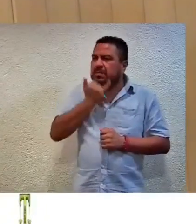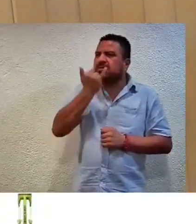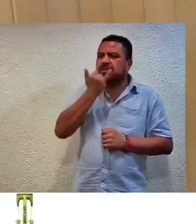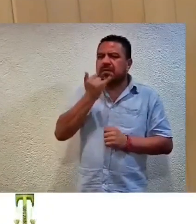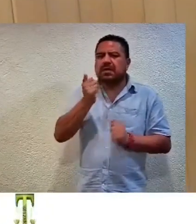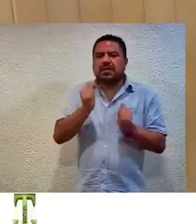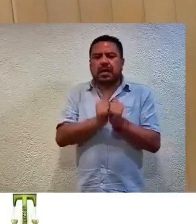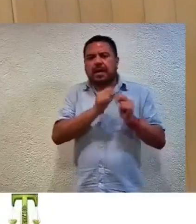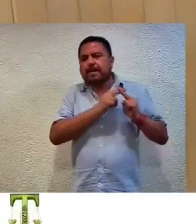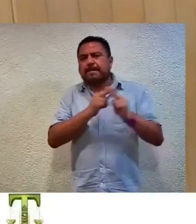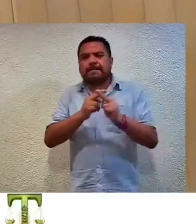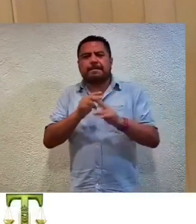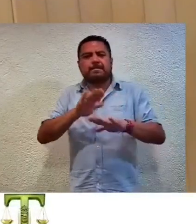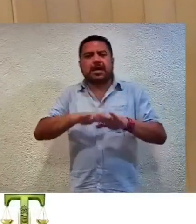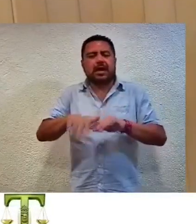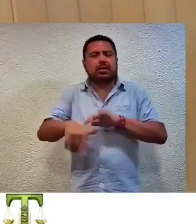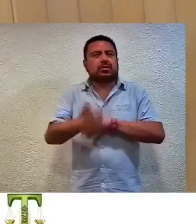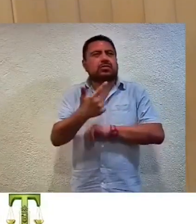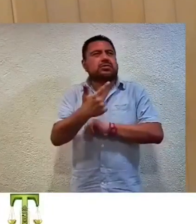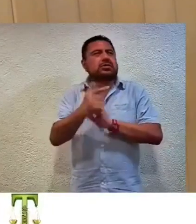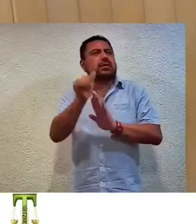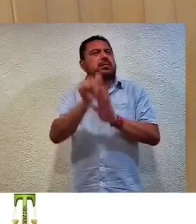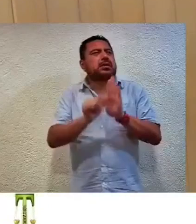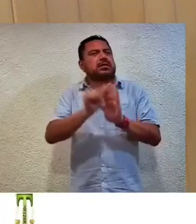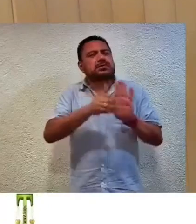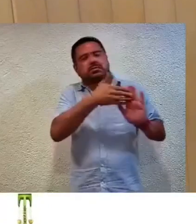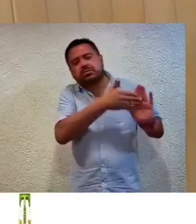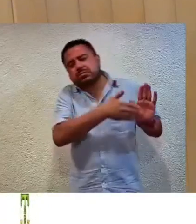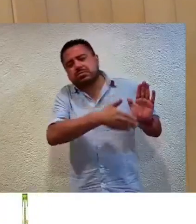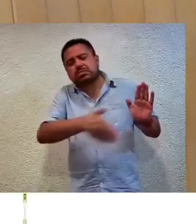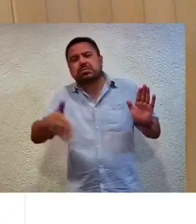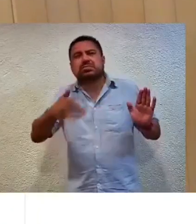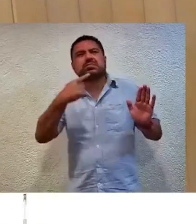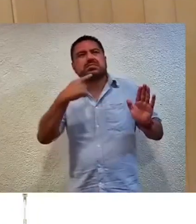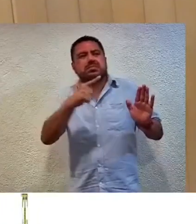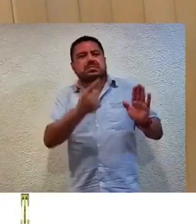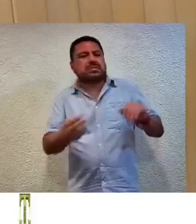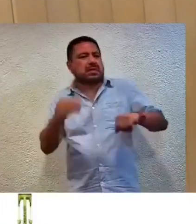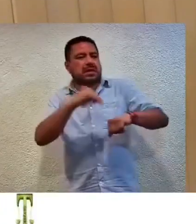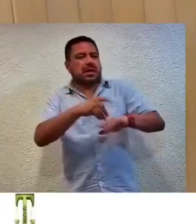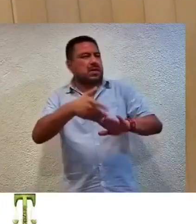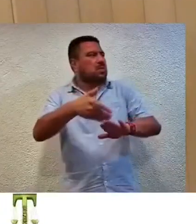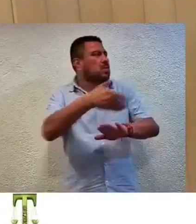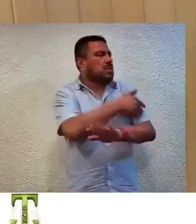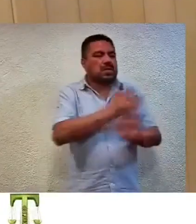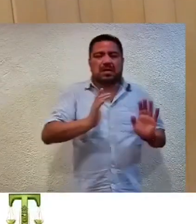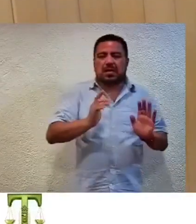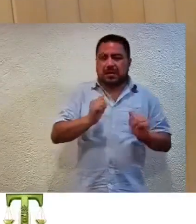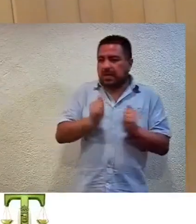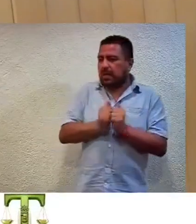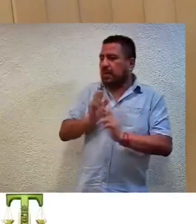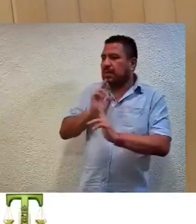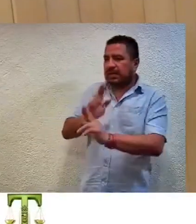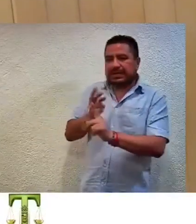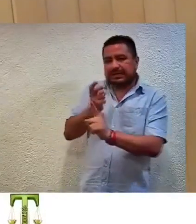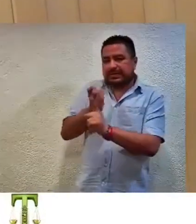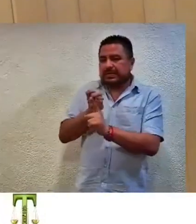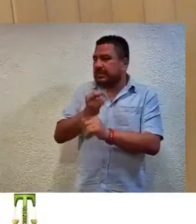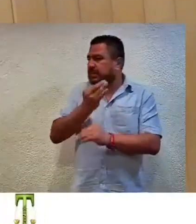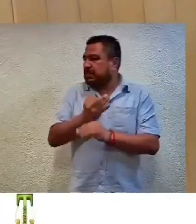transcurrido más de 12 meses desde que se dieron a conocer los hechos denunciados y la emisión de la resolución impugnada,